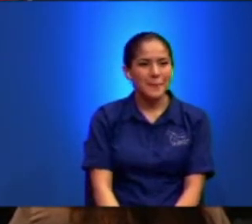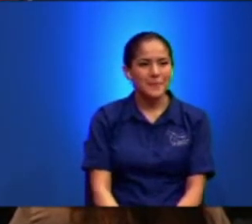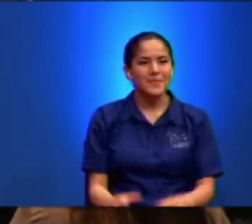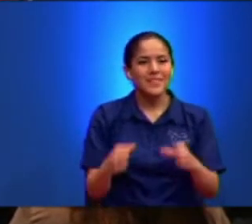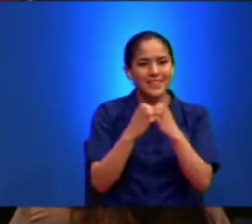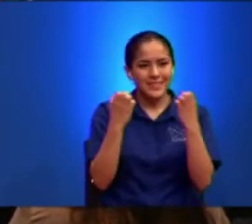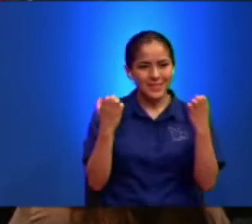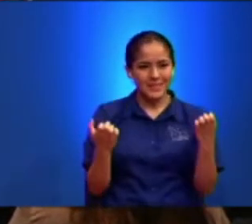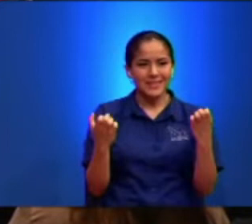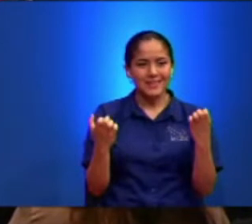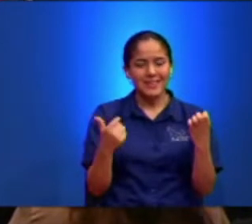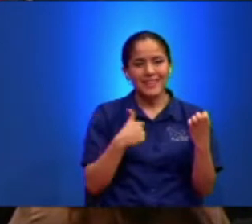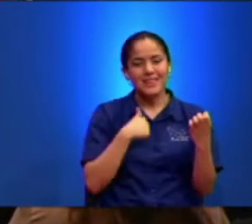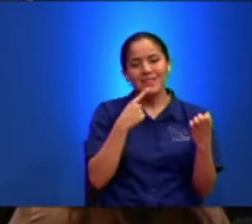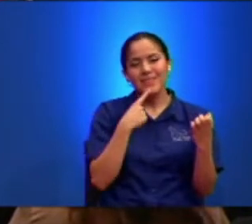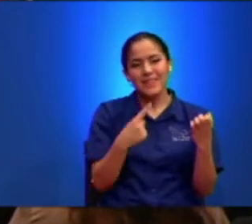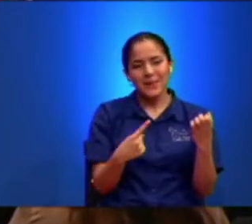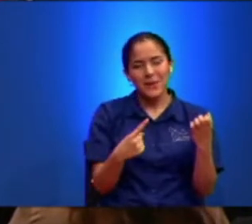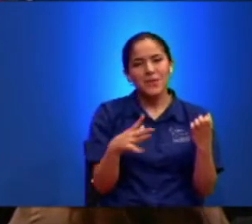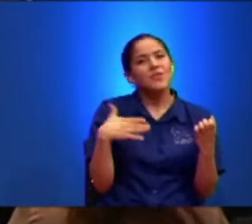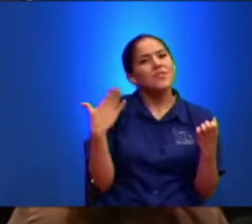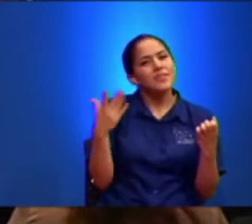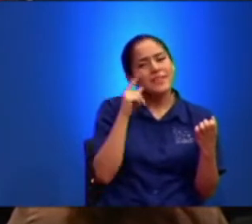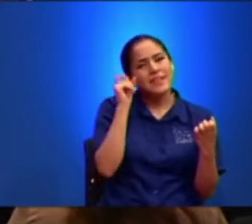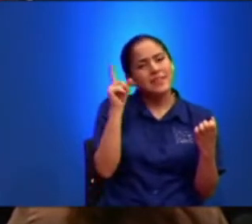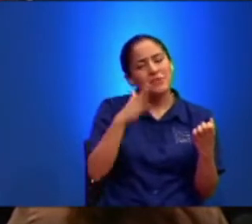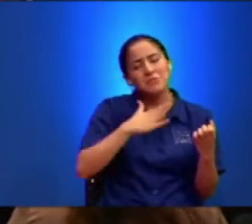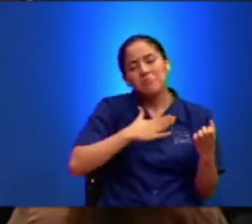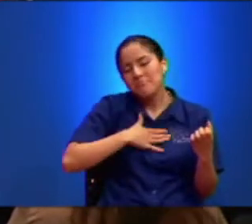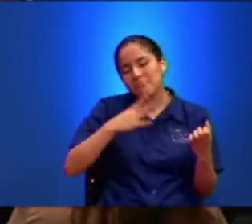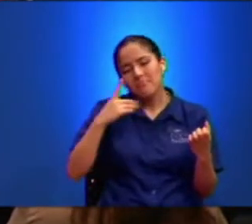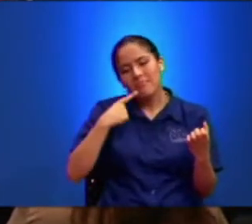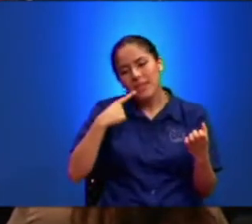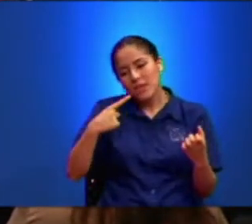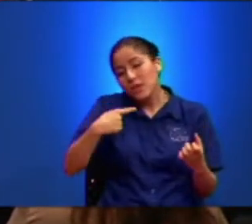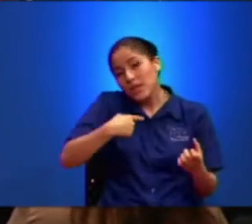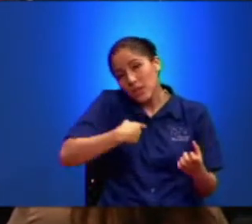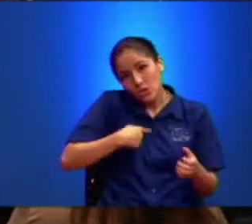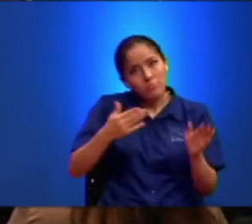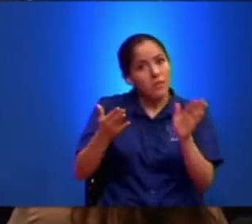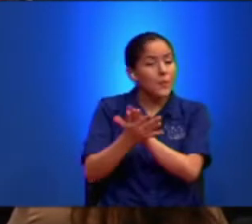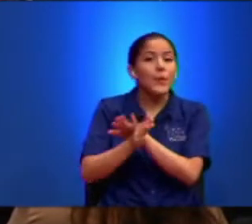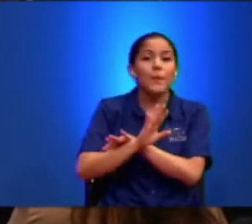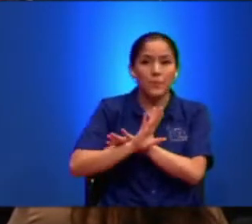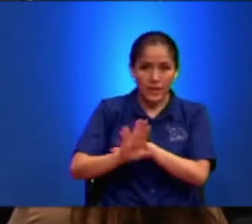Entonces Vengo Yo Y Digo Fíjense Que Señor Me Dijo Que Me Tengo Que Ir